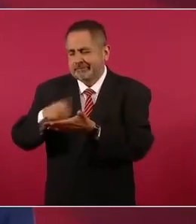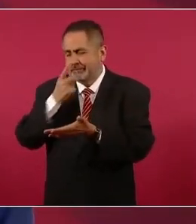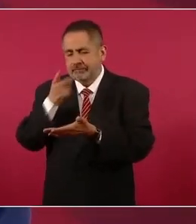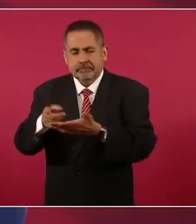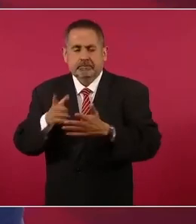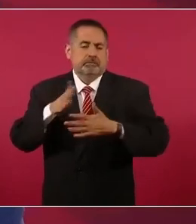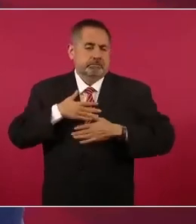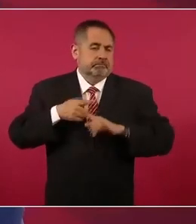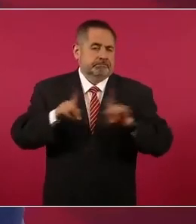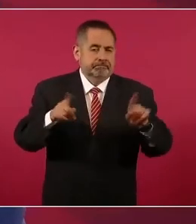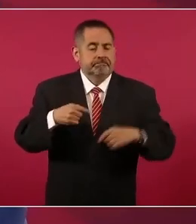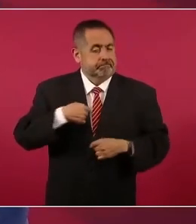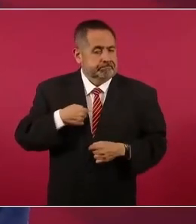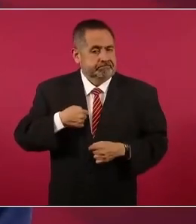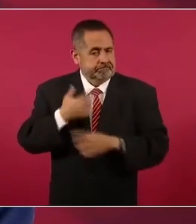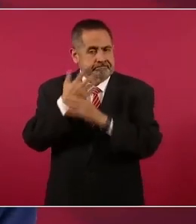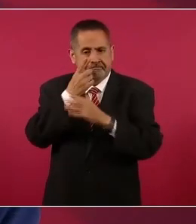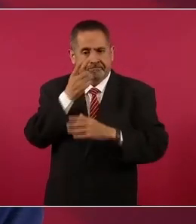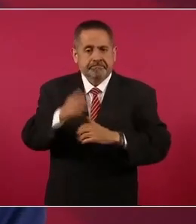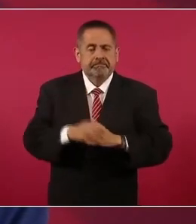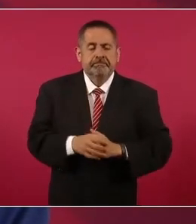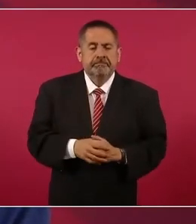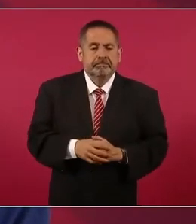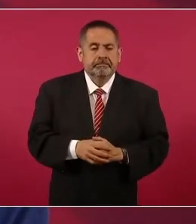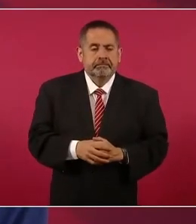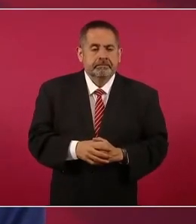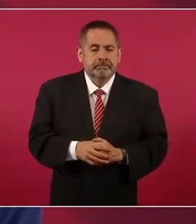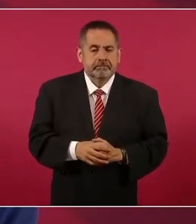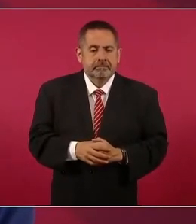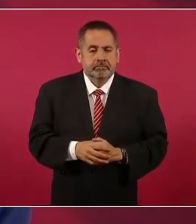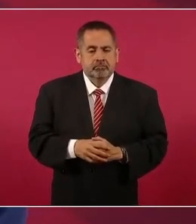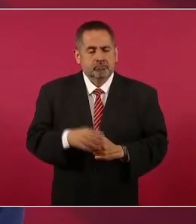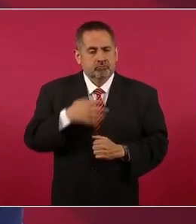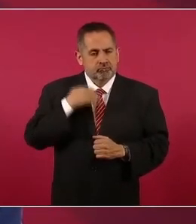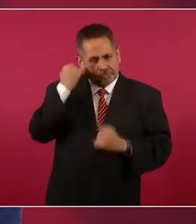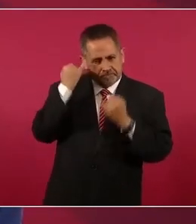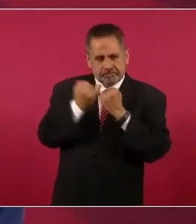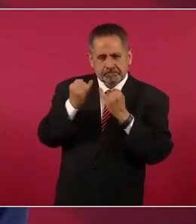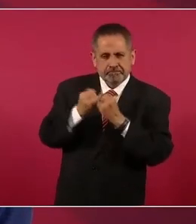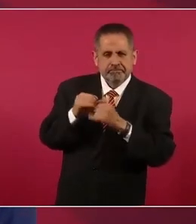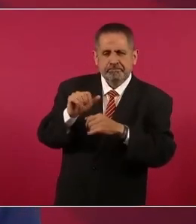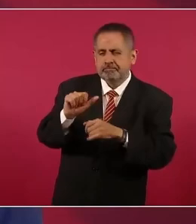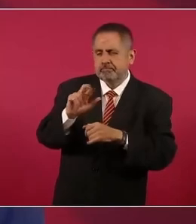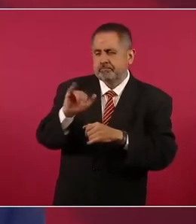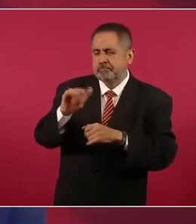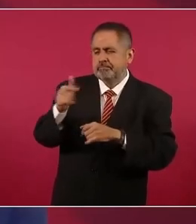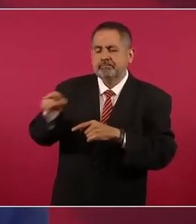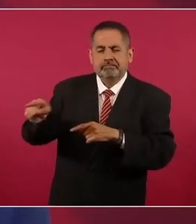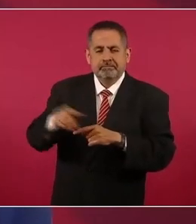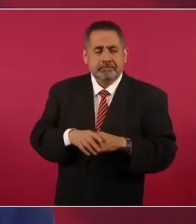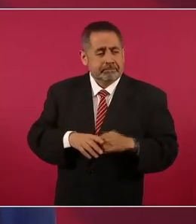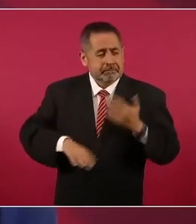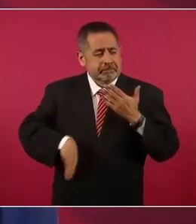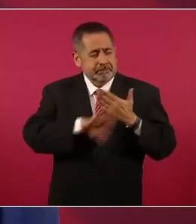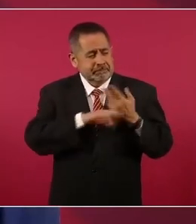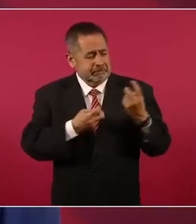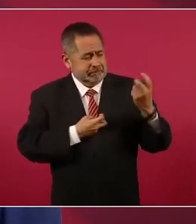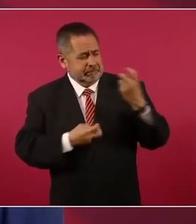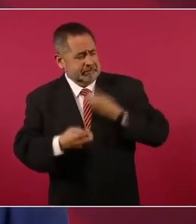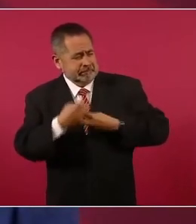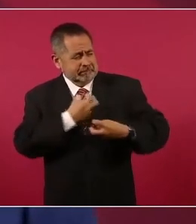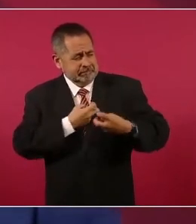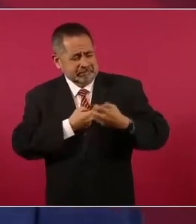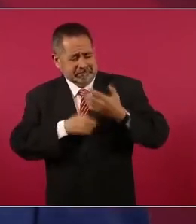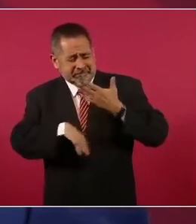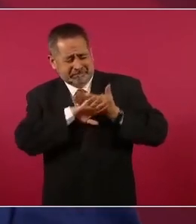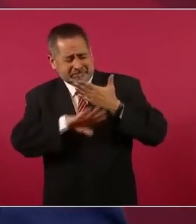yo diría cómo el liberal Ponciano Arriaga, entre más me golpean, más digno